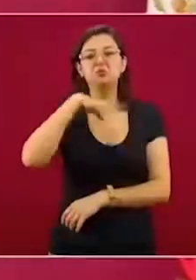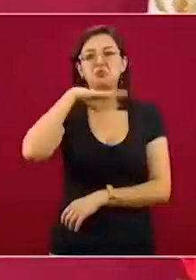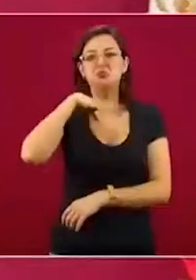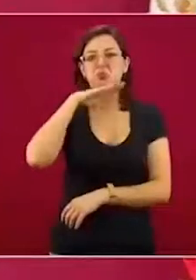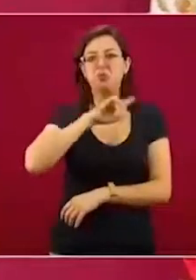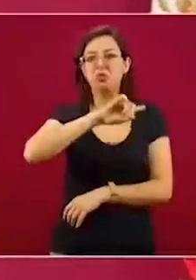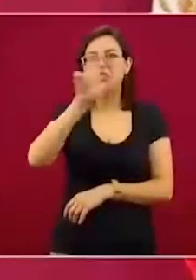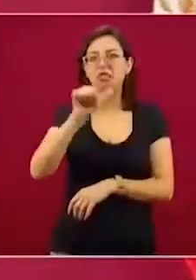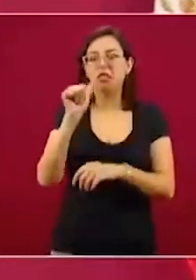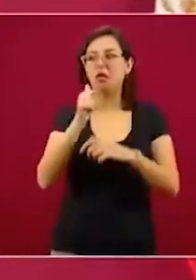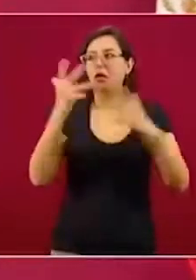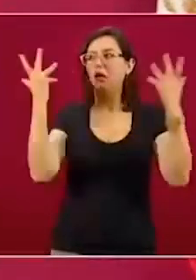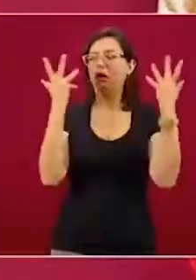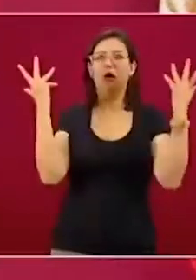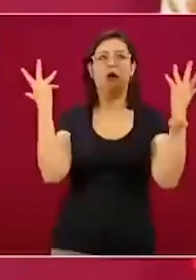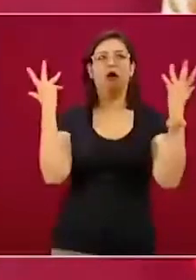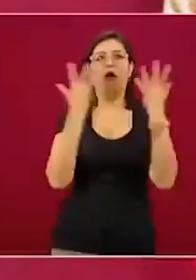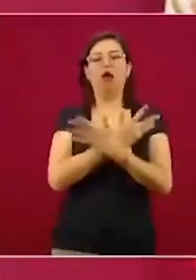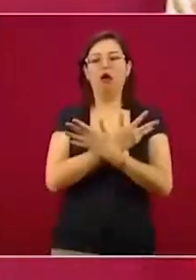sorprendidos,